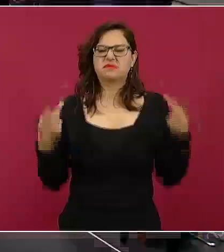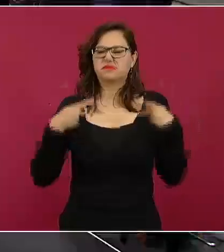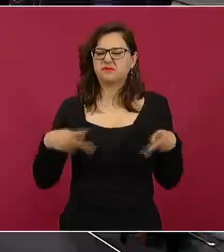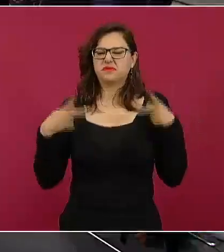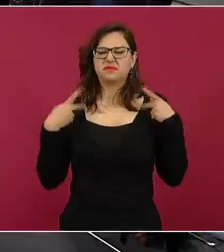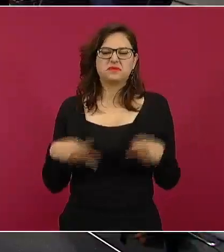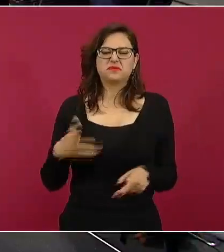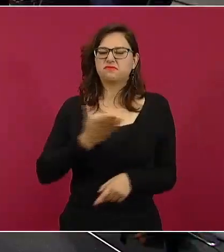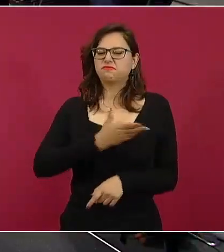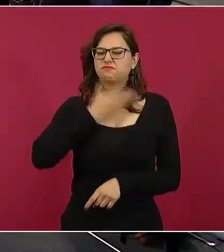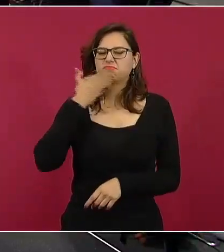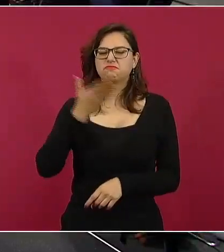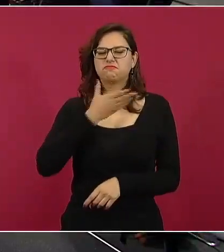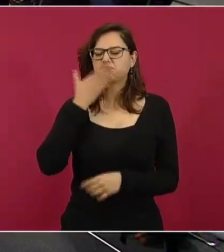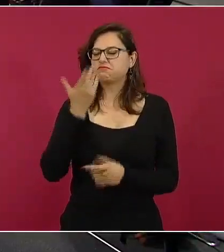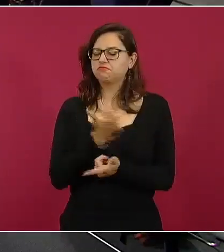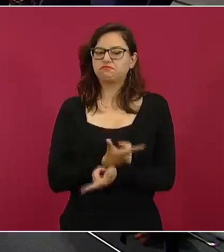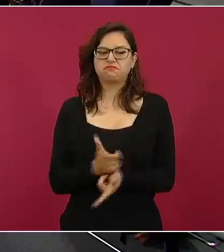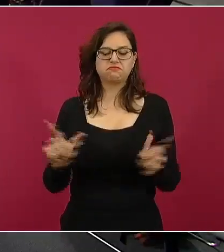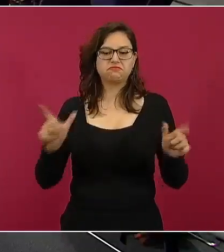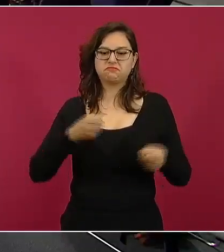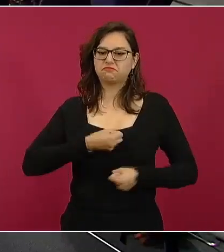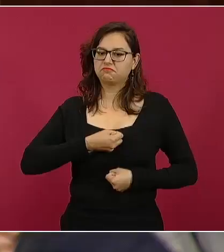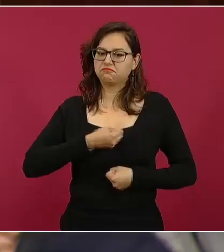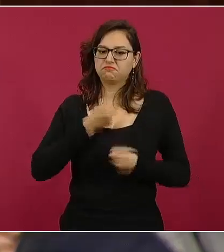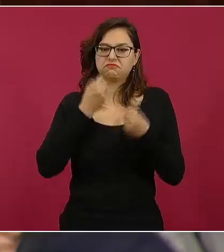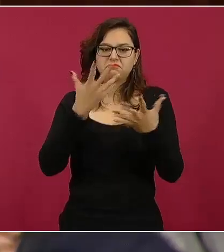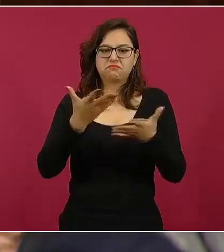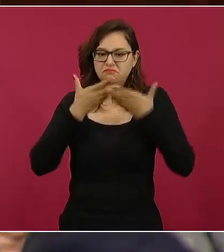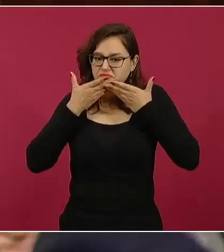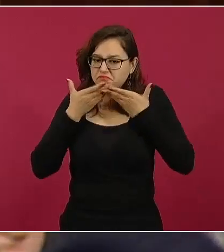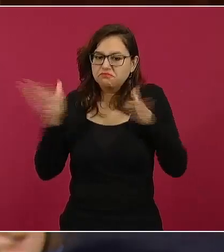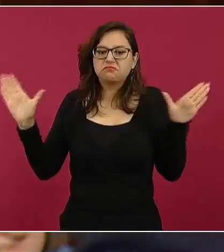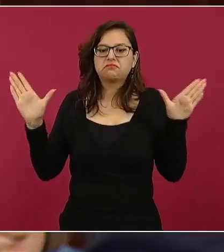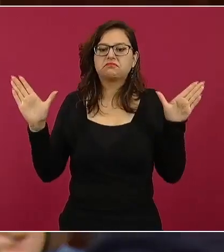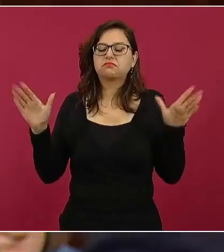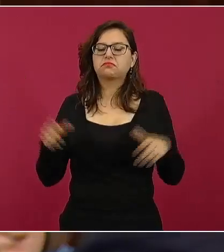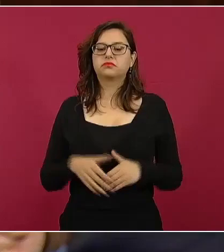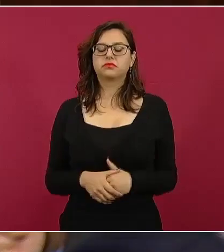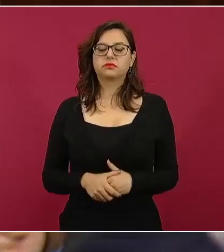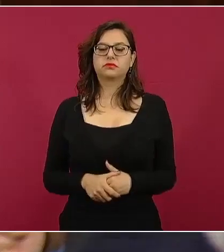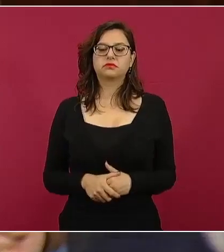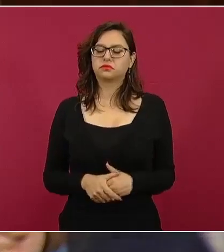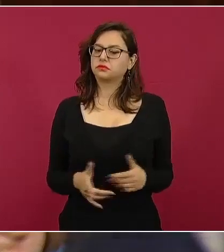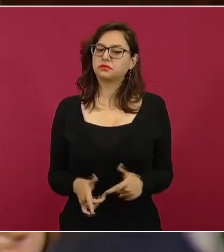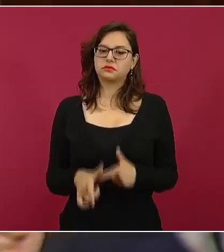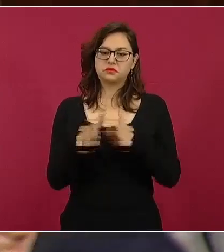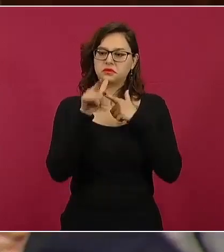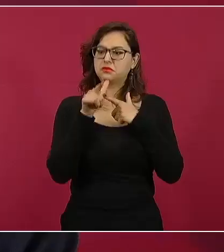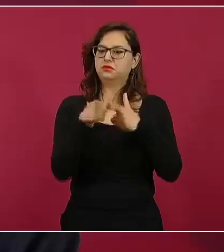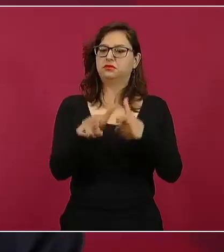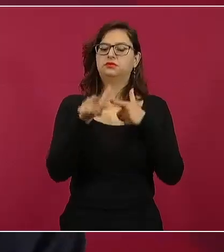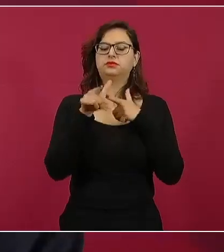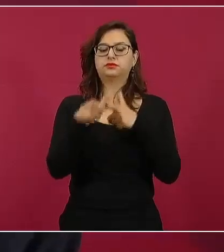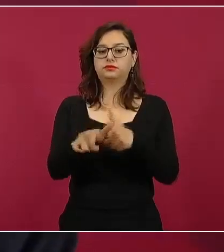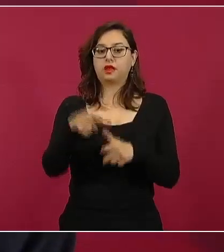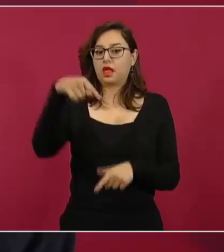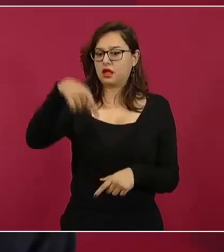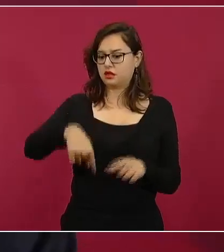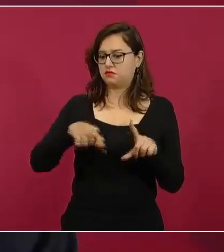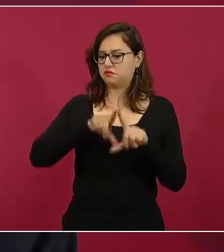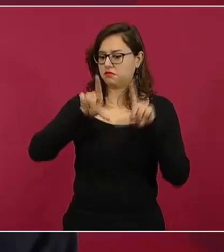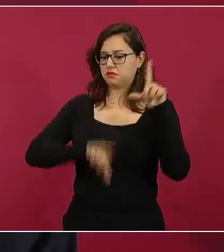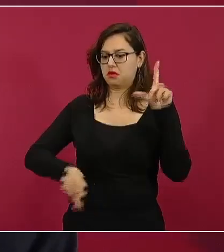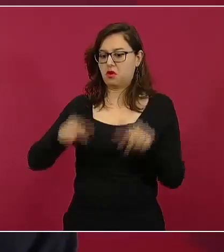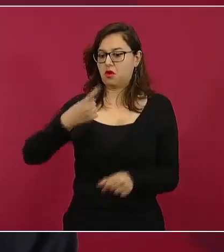expresa abiertamente y lo va a seguir haciendo. Nosotros no vamos a censurar